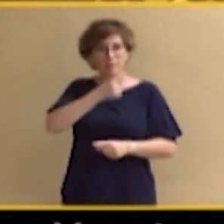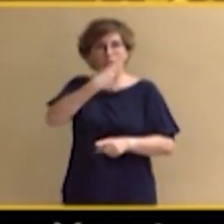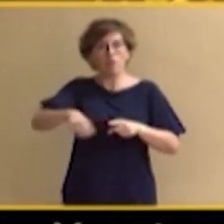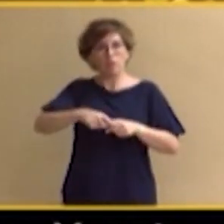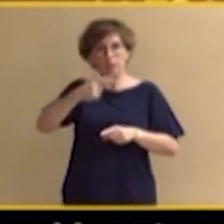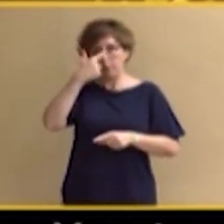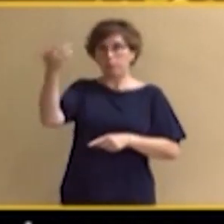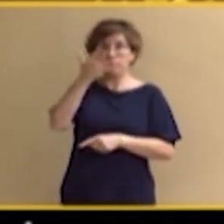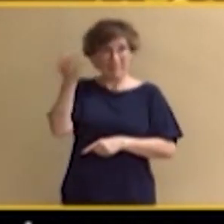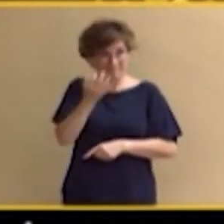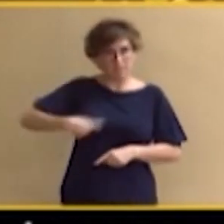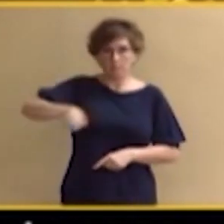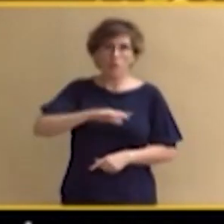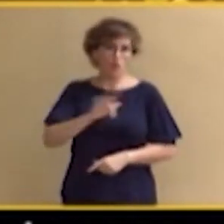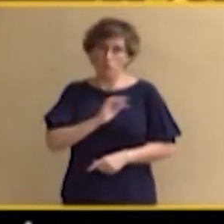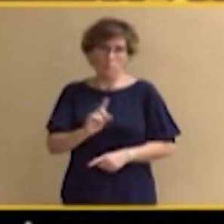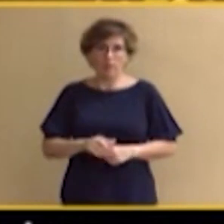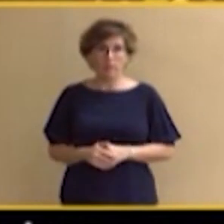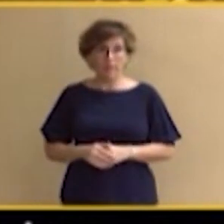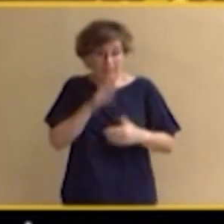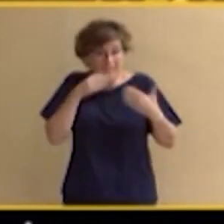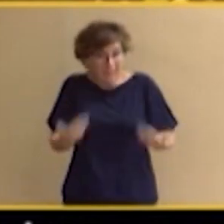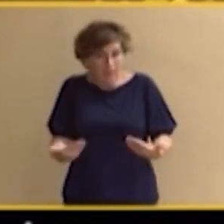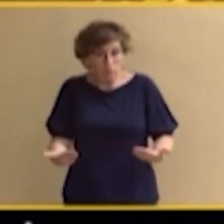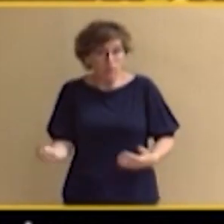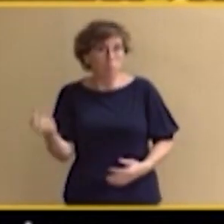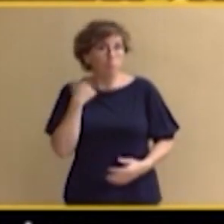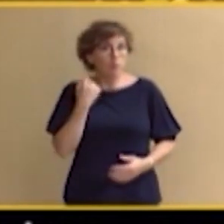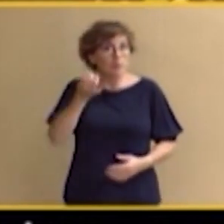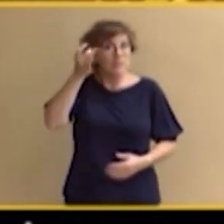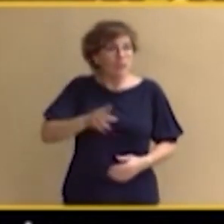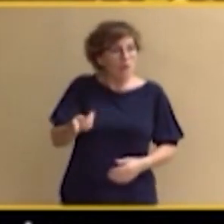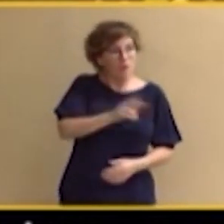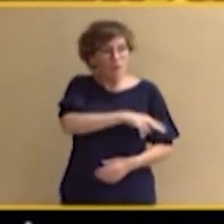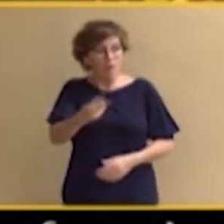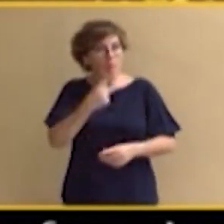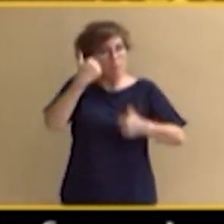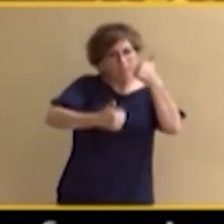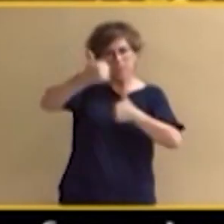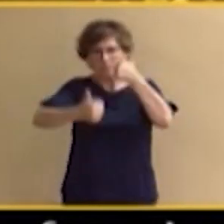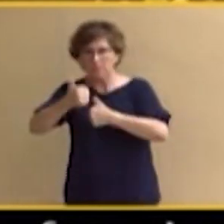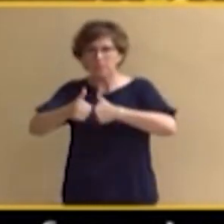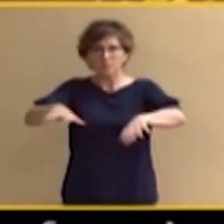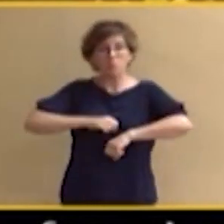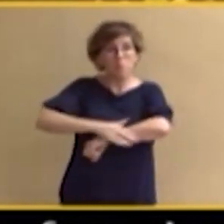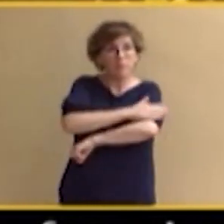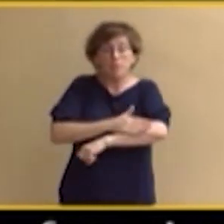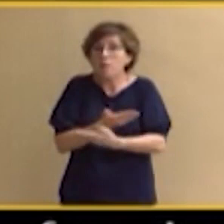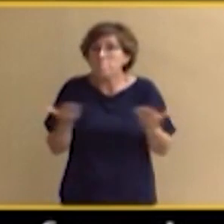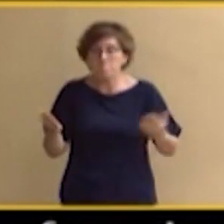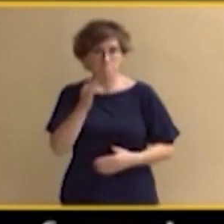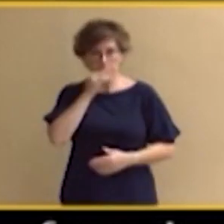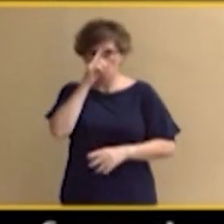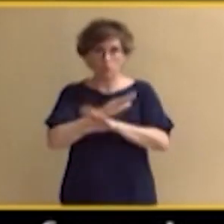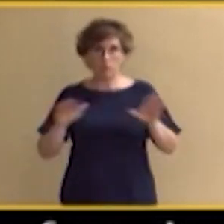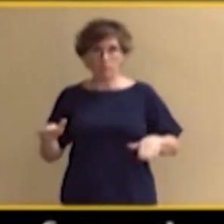alturas, aún no sabemos quién ha perdido el regateo de ese mercado persa, de ministerios y vicepresidencias. Han tenido a los españoles toda la